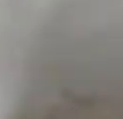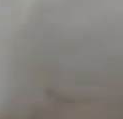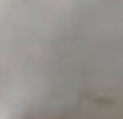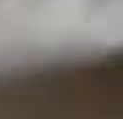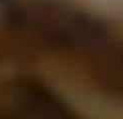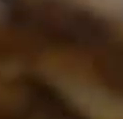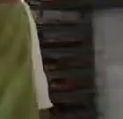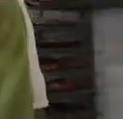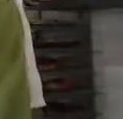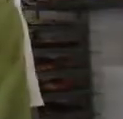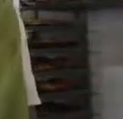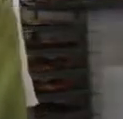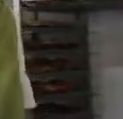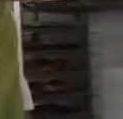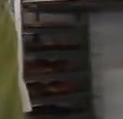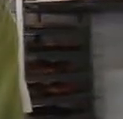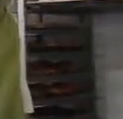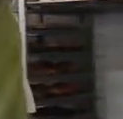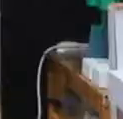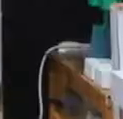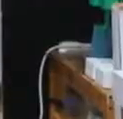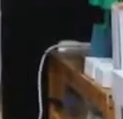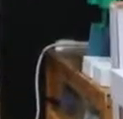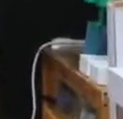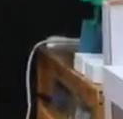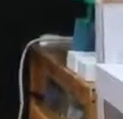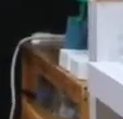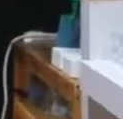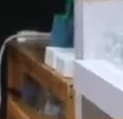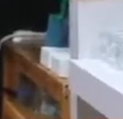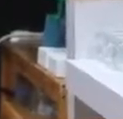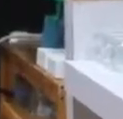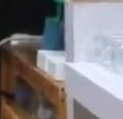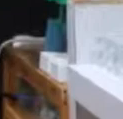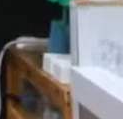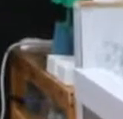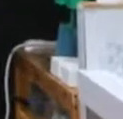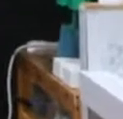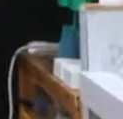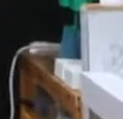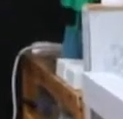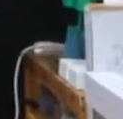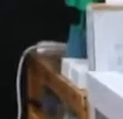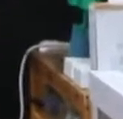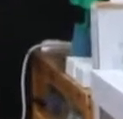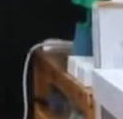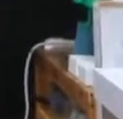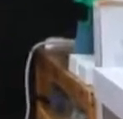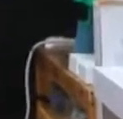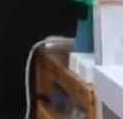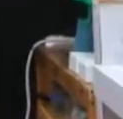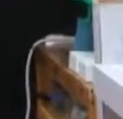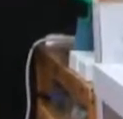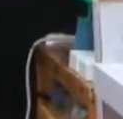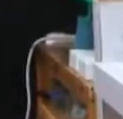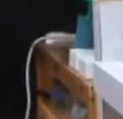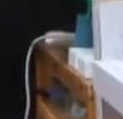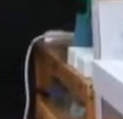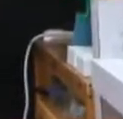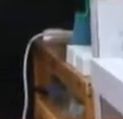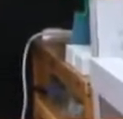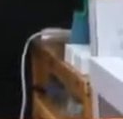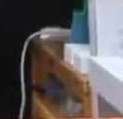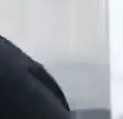la empresa de poderlos capacitar desde cero. Creo que lo primero que les aportamos es la seguridad de ir aprendiendo